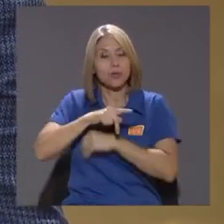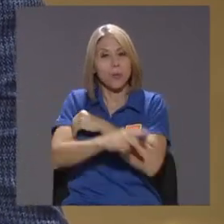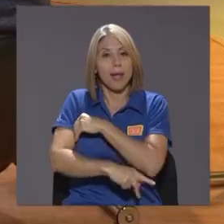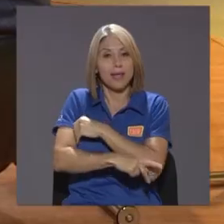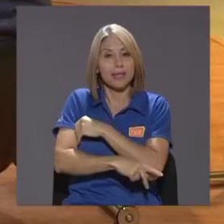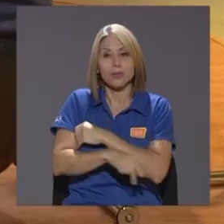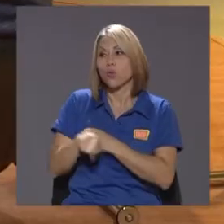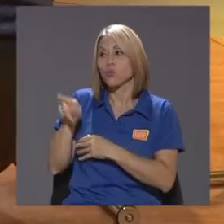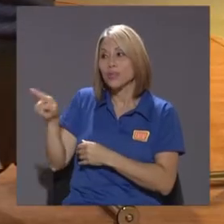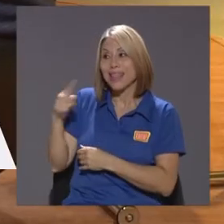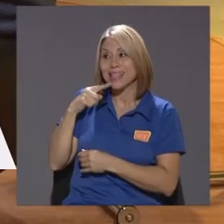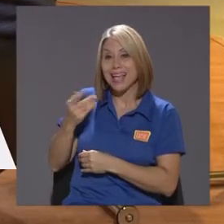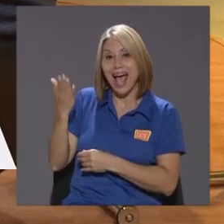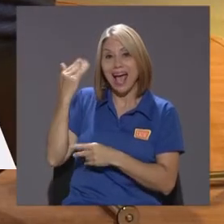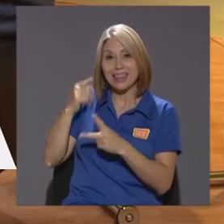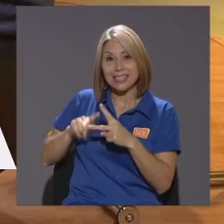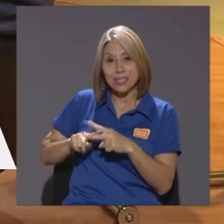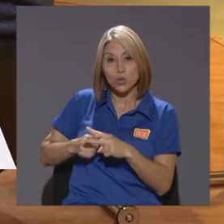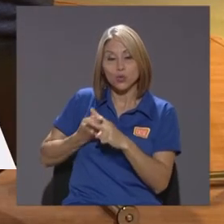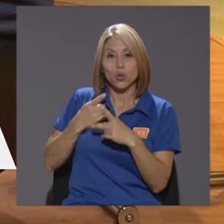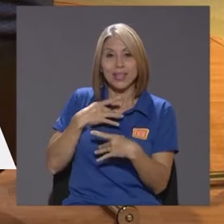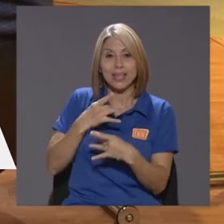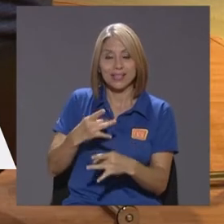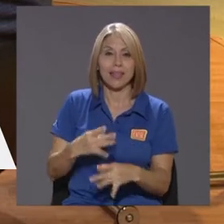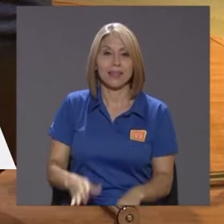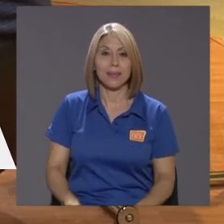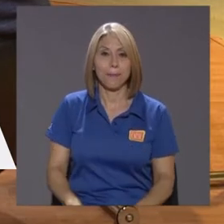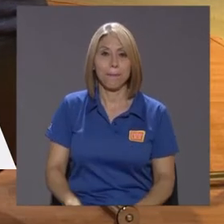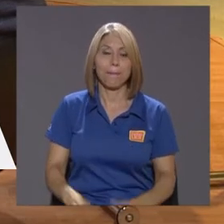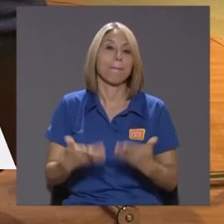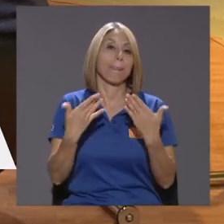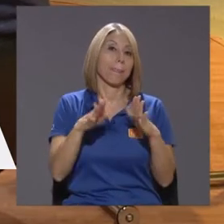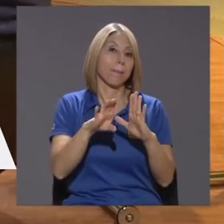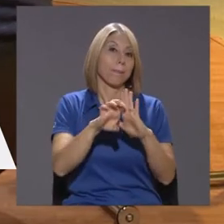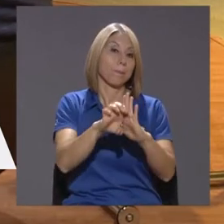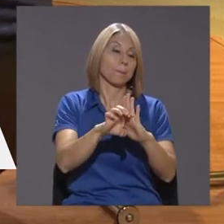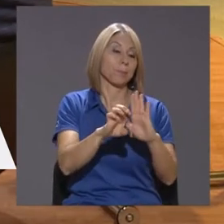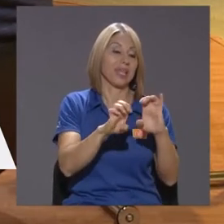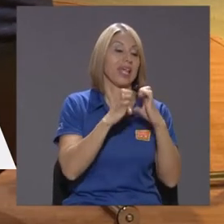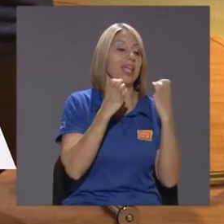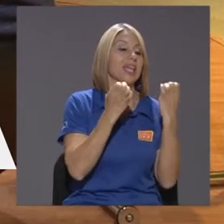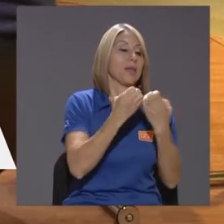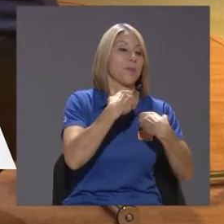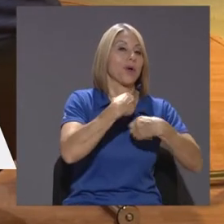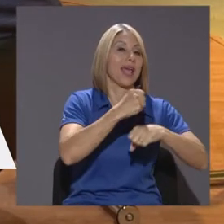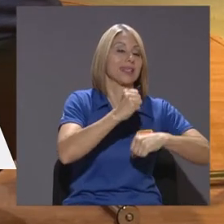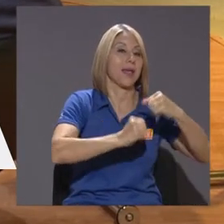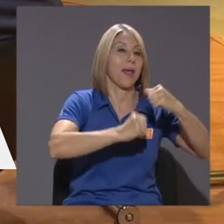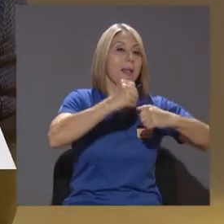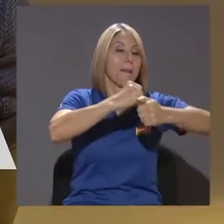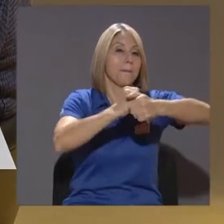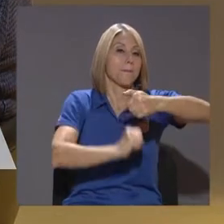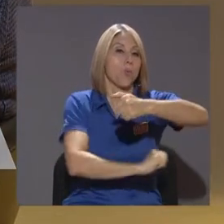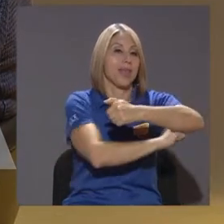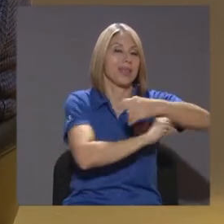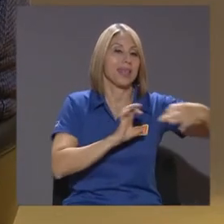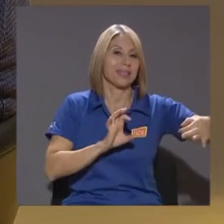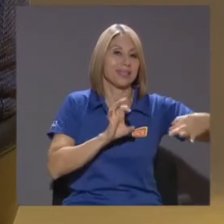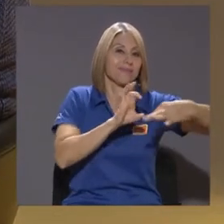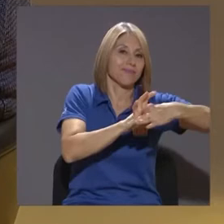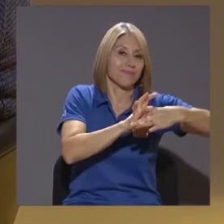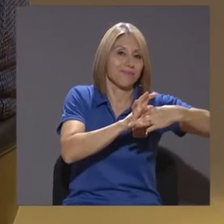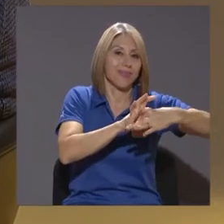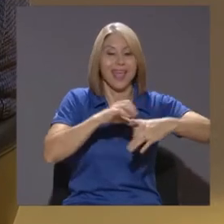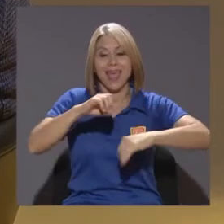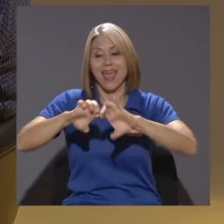interesante Están Los del equipo De los puentes Y los del equipo De los muros Y más o menos Así se